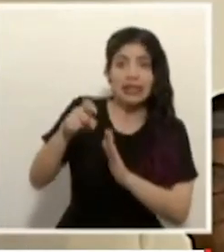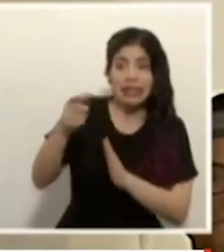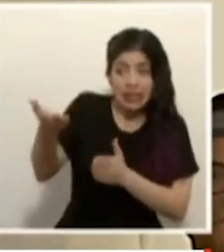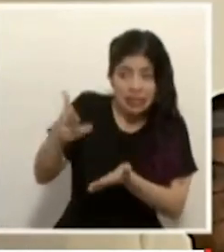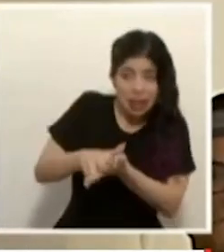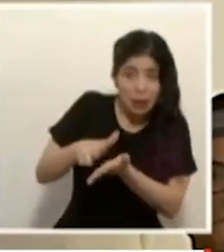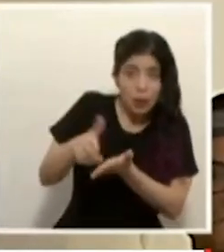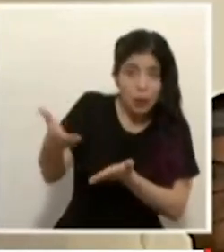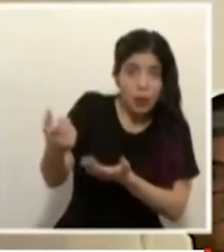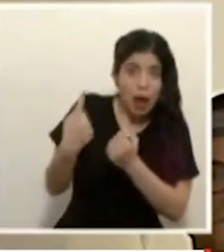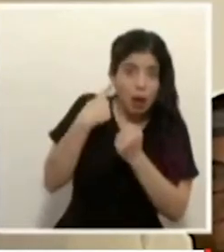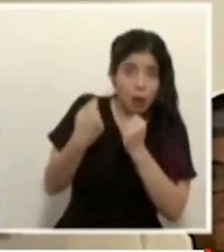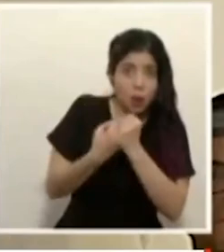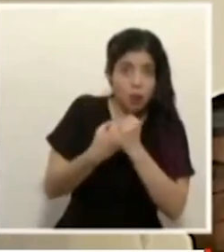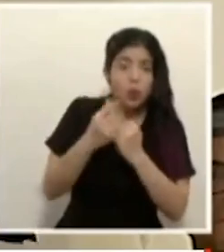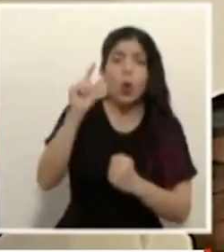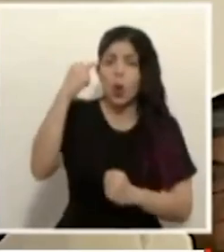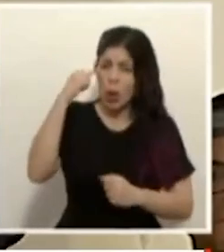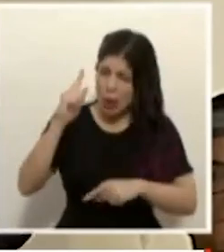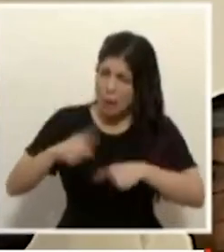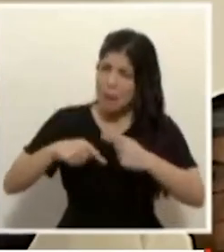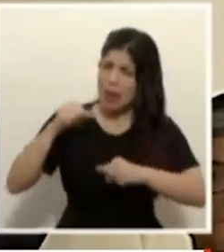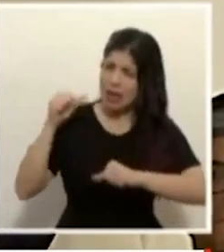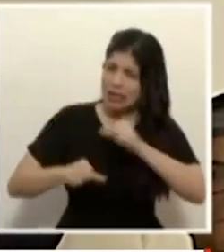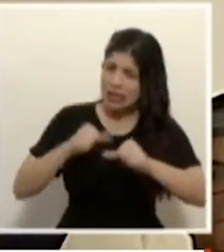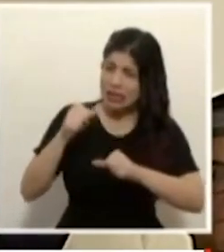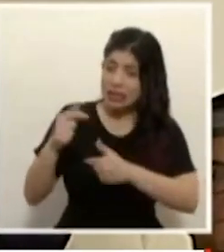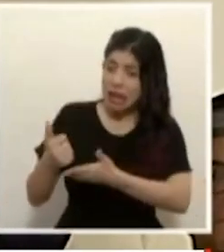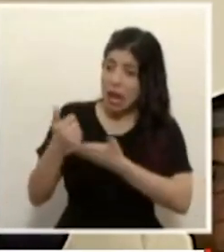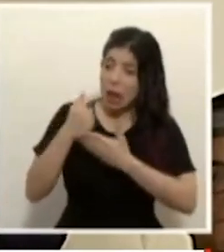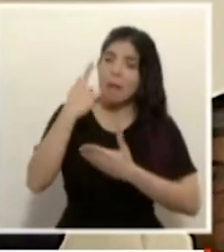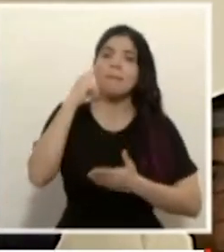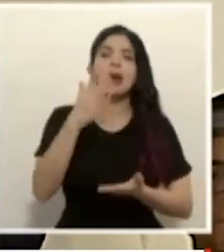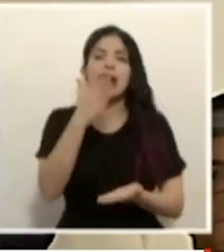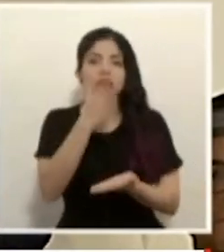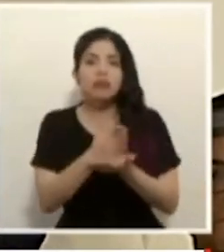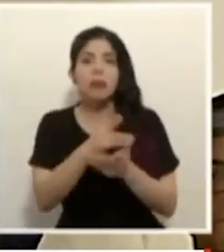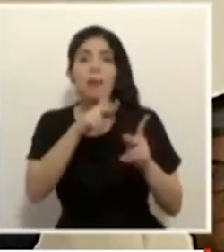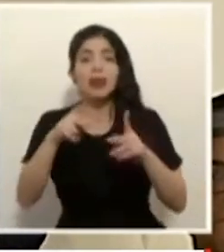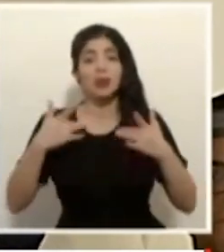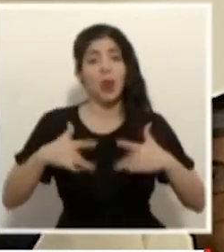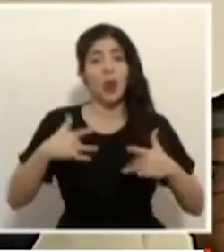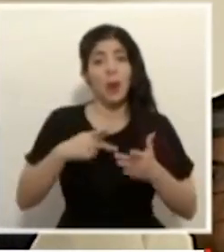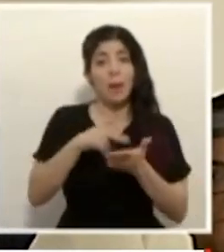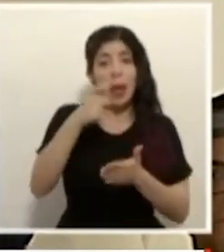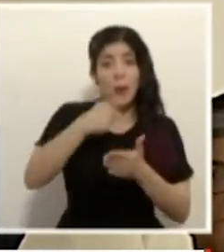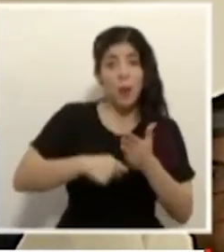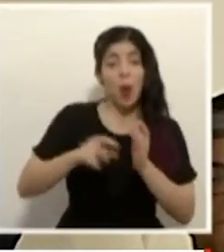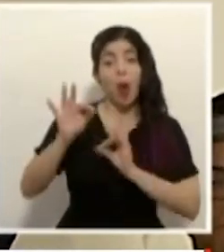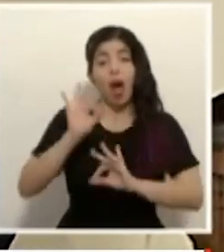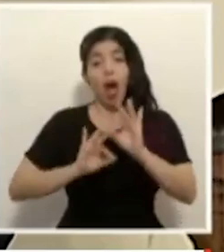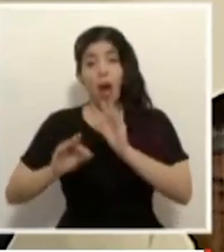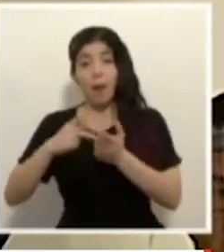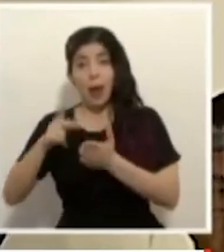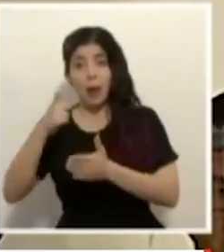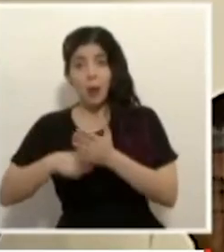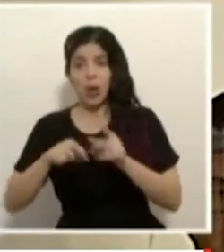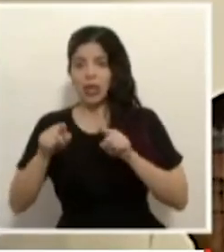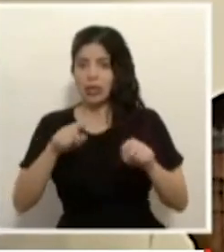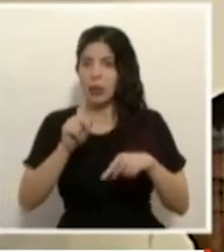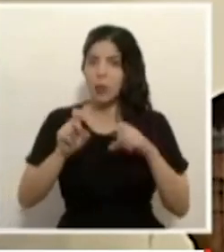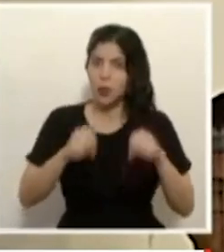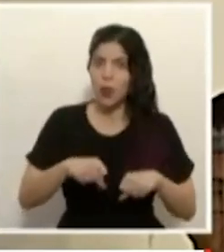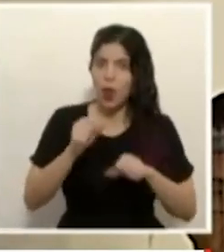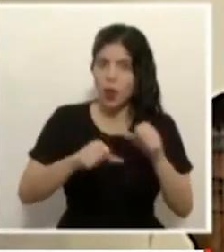y el gobierno luchará todavía más contra la evasión y la ilusión todos los frentes se van a abordar todos los frentes se van a